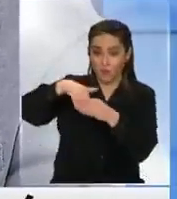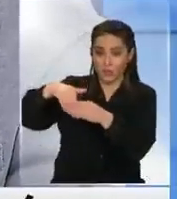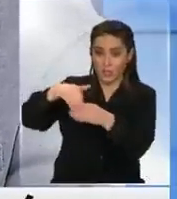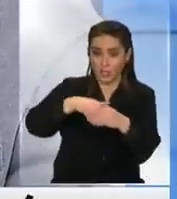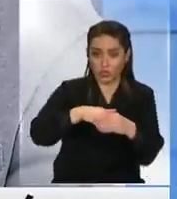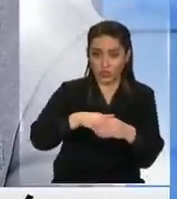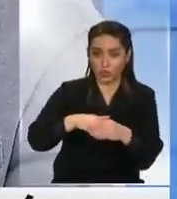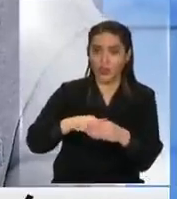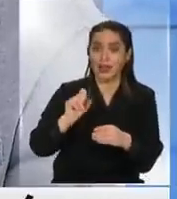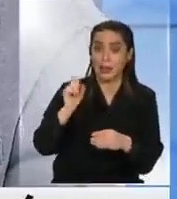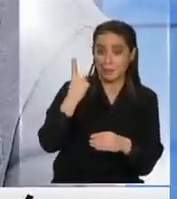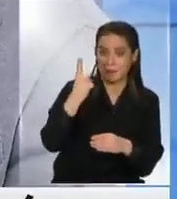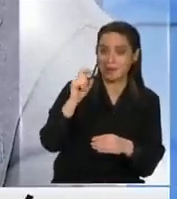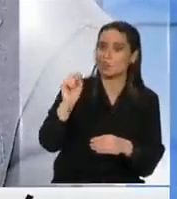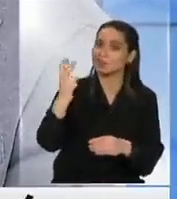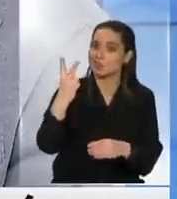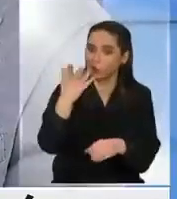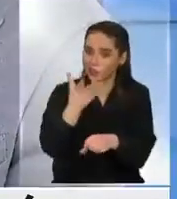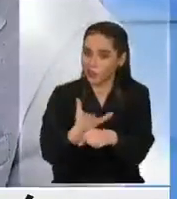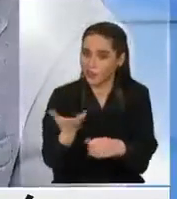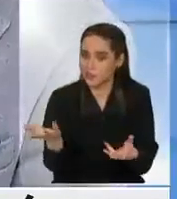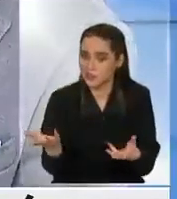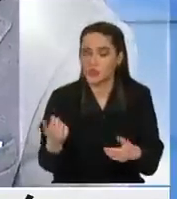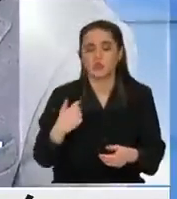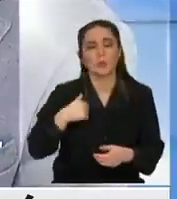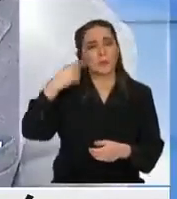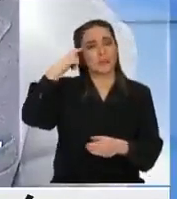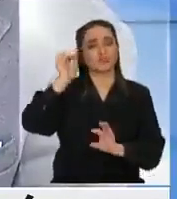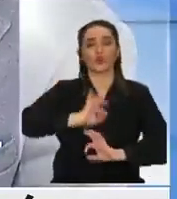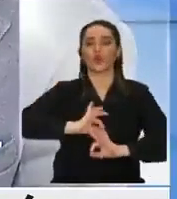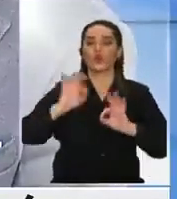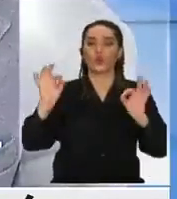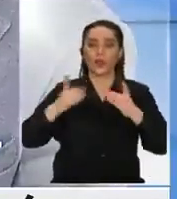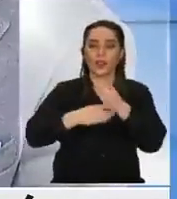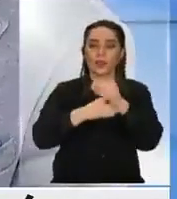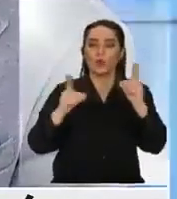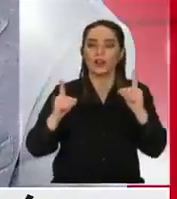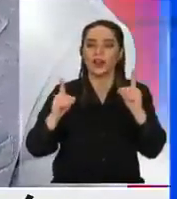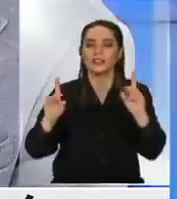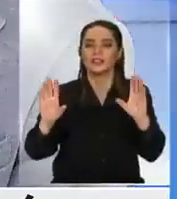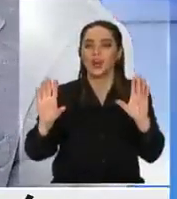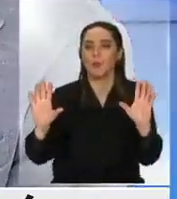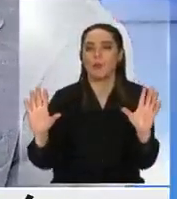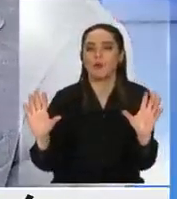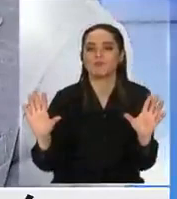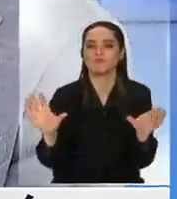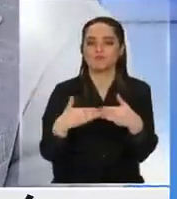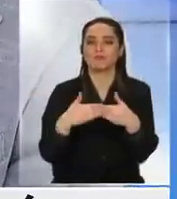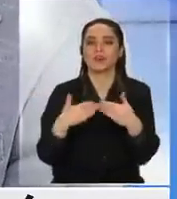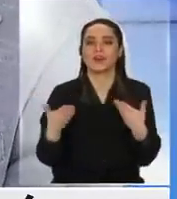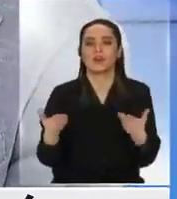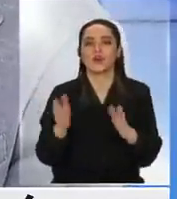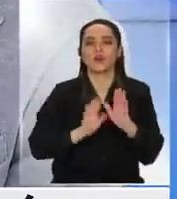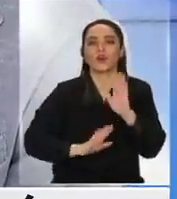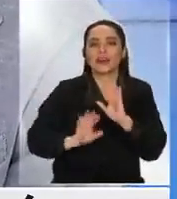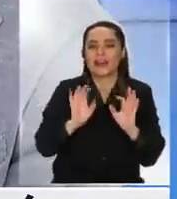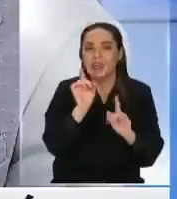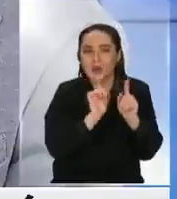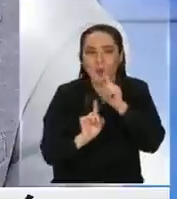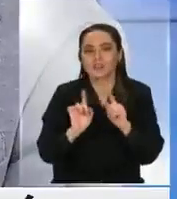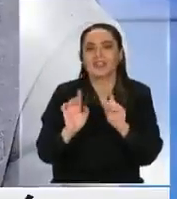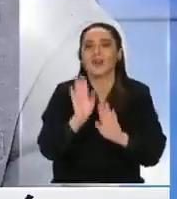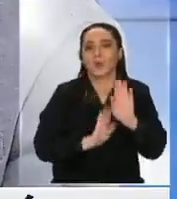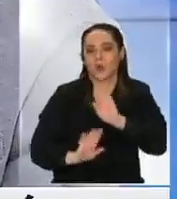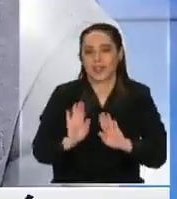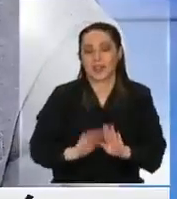yo soy partidario de nunca restringir la democracia con la excusa de cuidar la democracia pero como crees que va a ser esta o sea